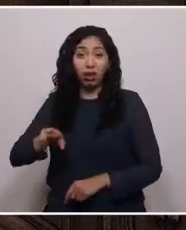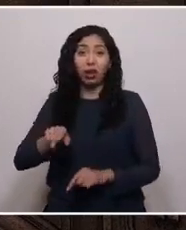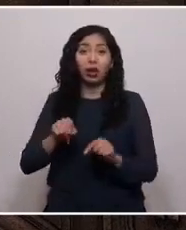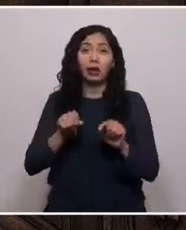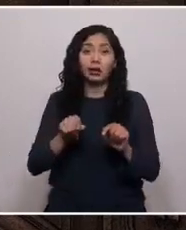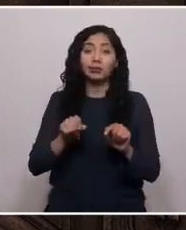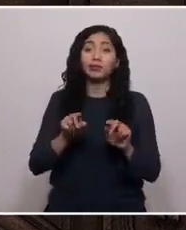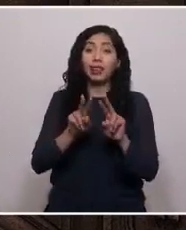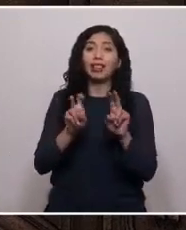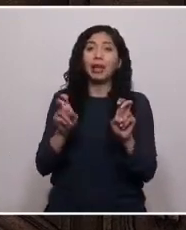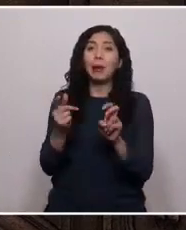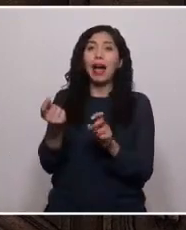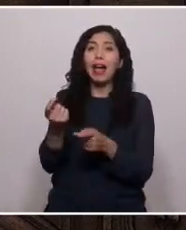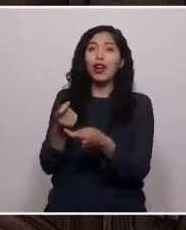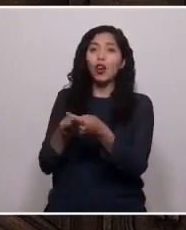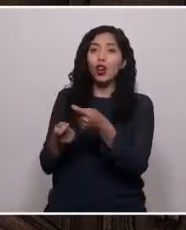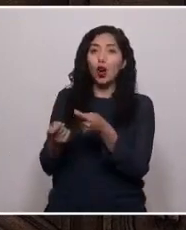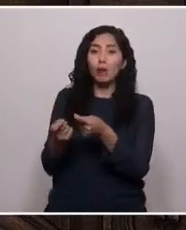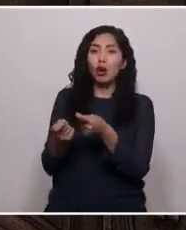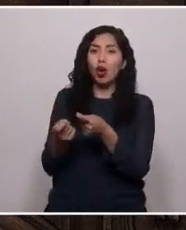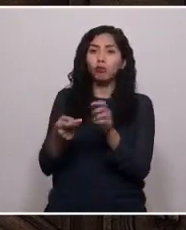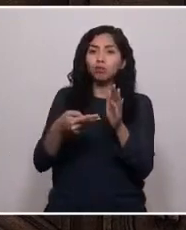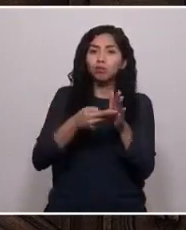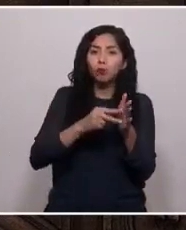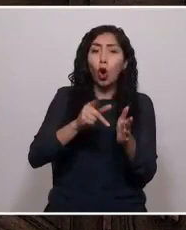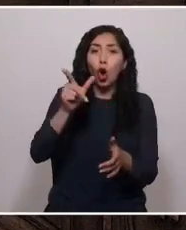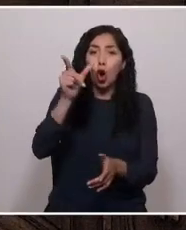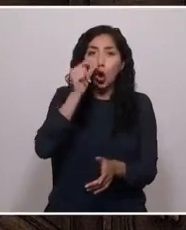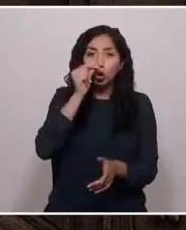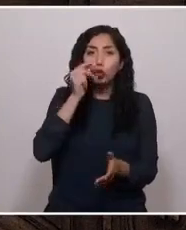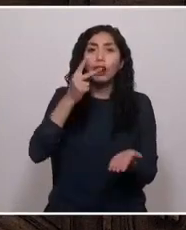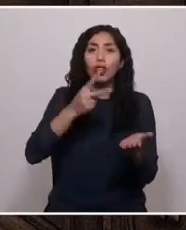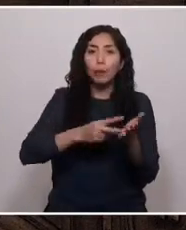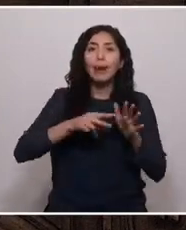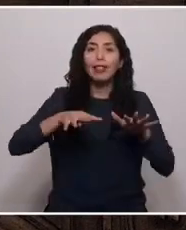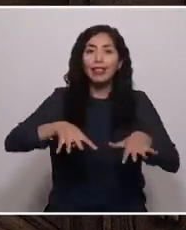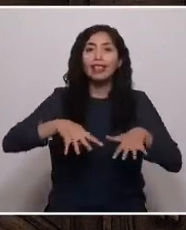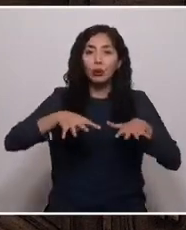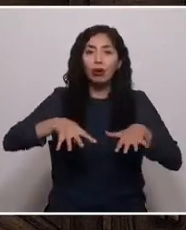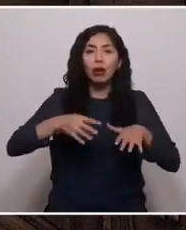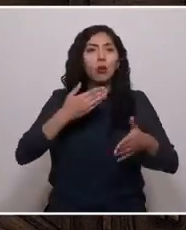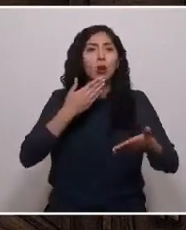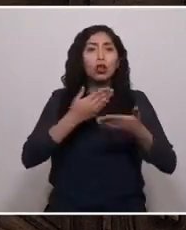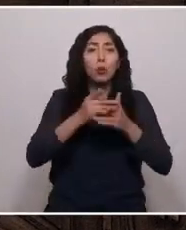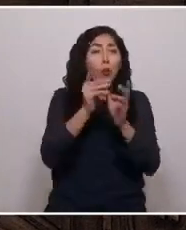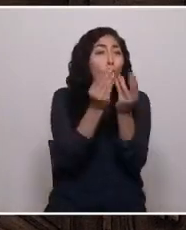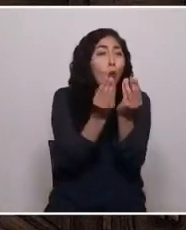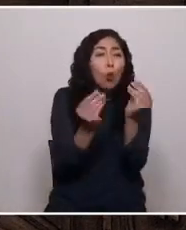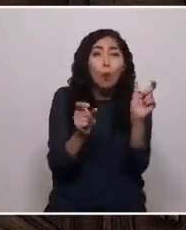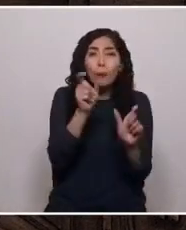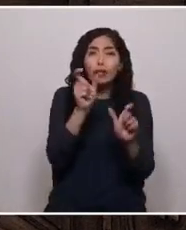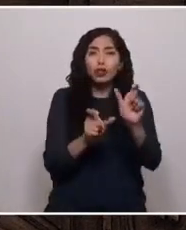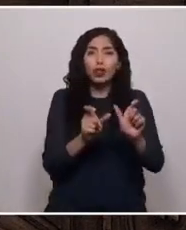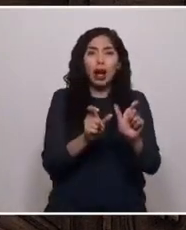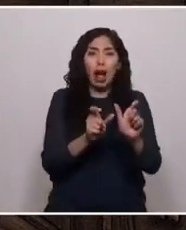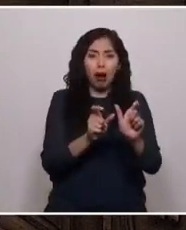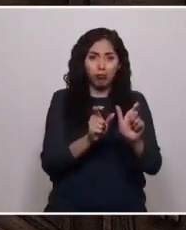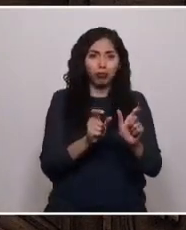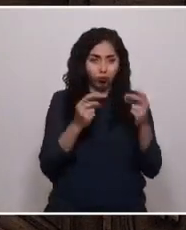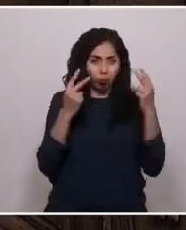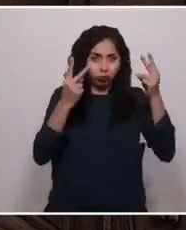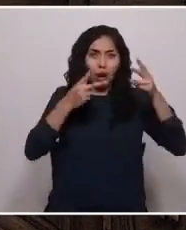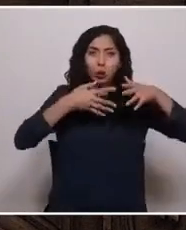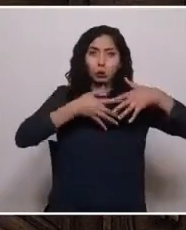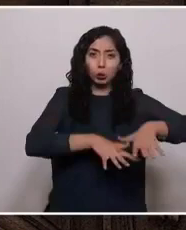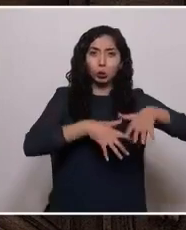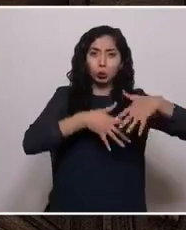económica, que hizo crisis en octubre del 2019, cuando millones de personas salimos a las calles a protestar por el alto